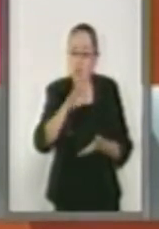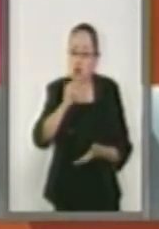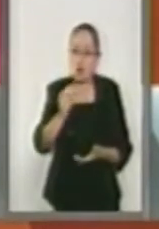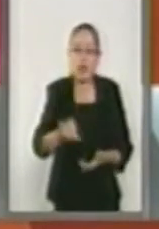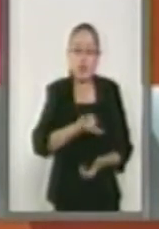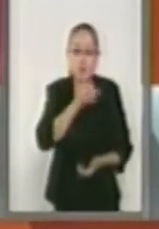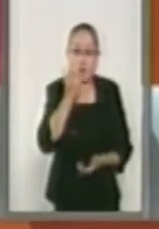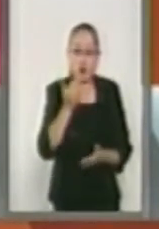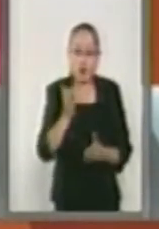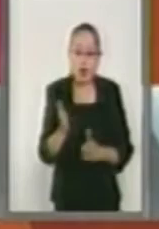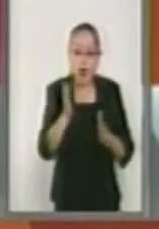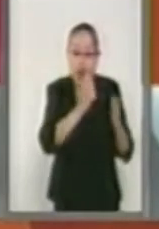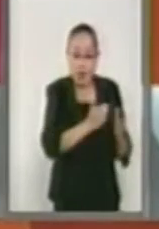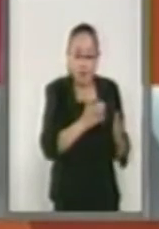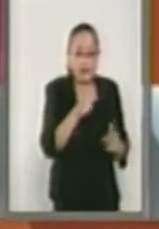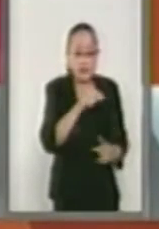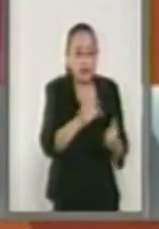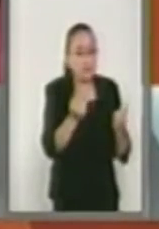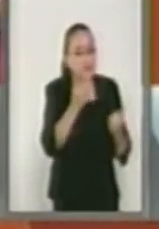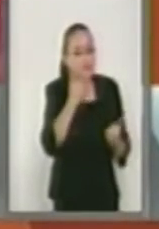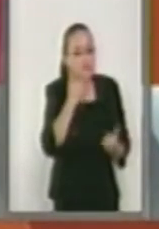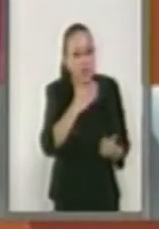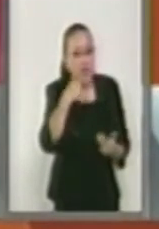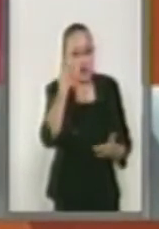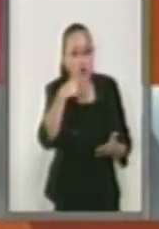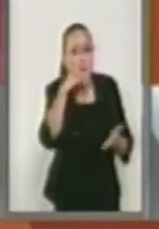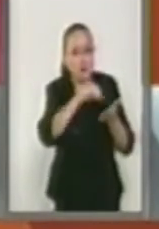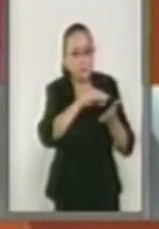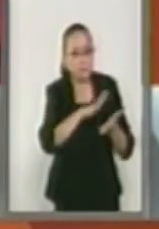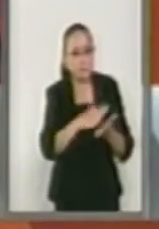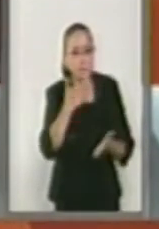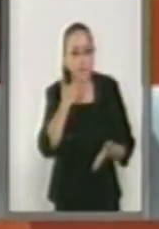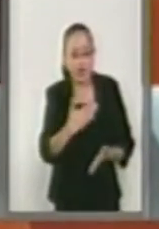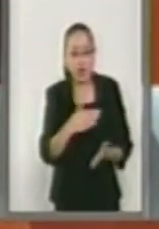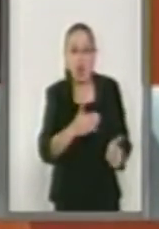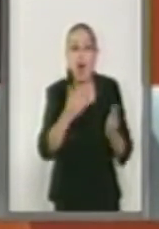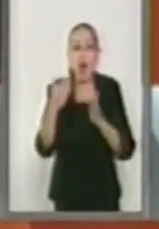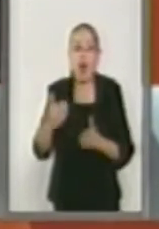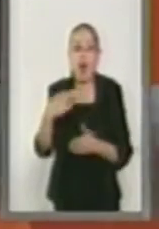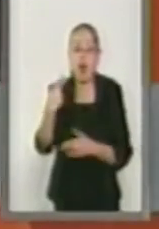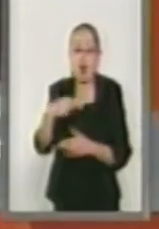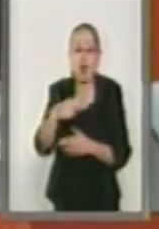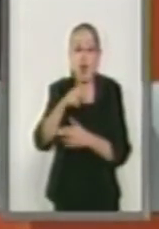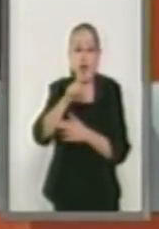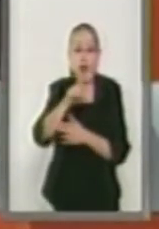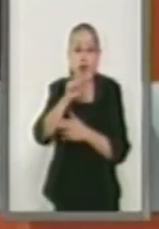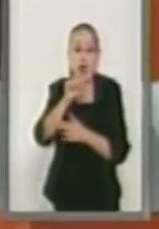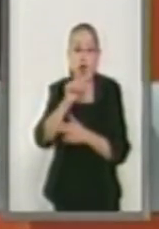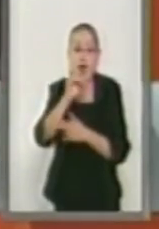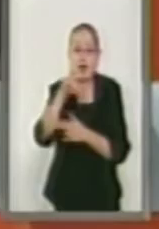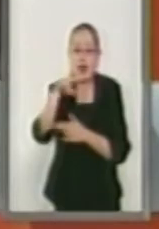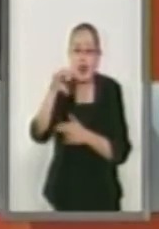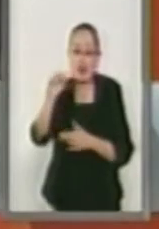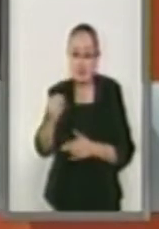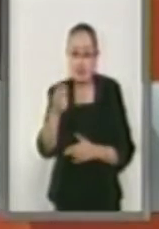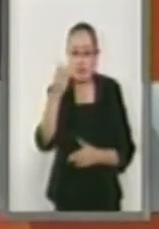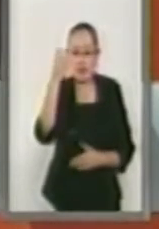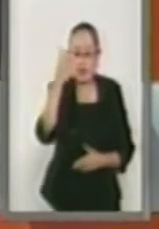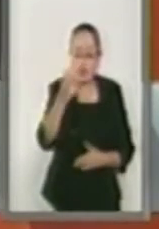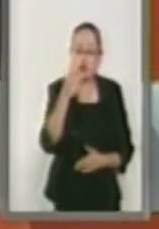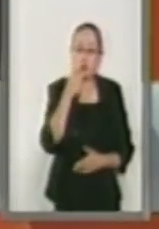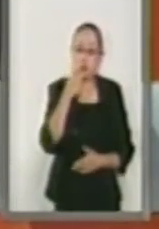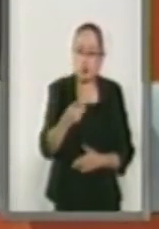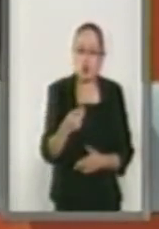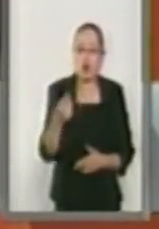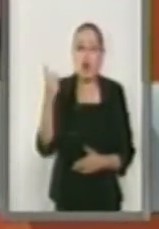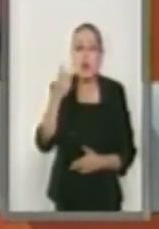en esta anterior, no se equivocaron, salió el número bien. Lainez, L-A-Lainez. Eso dijo